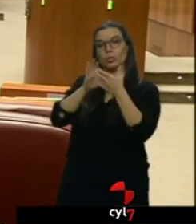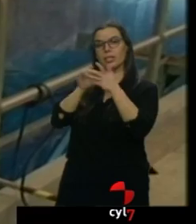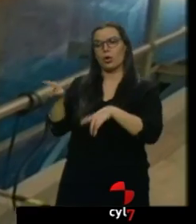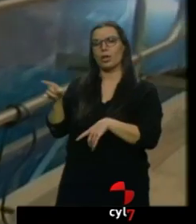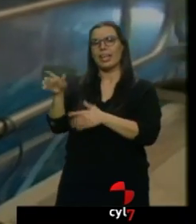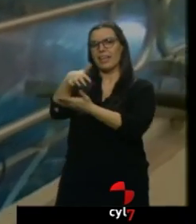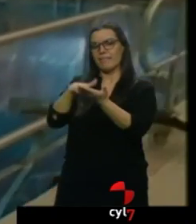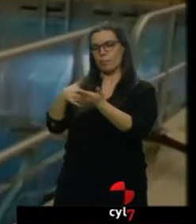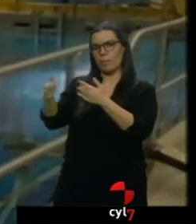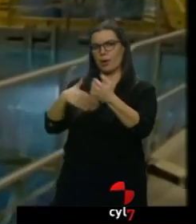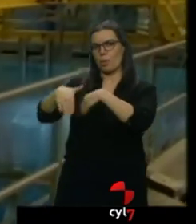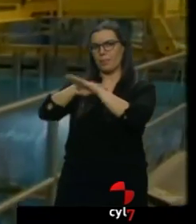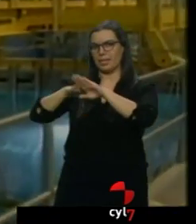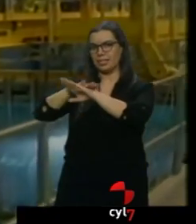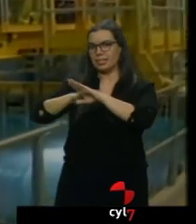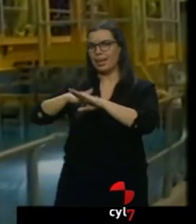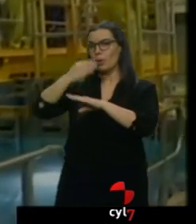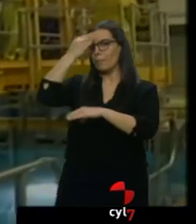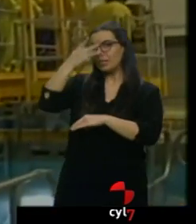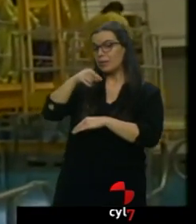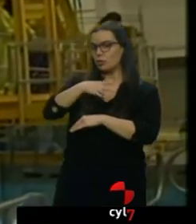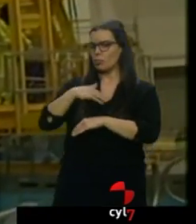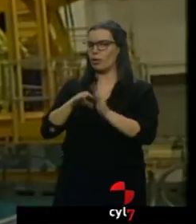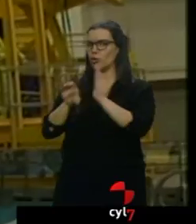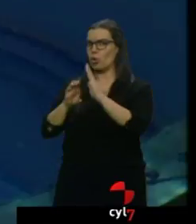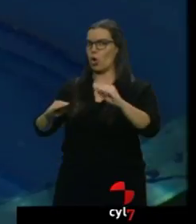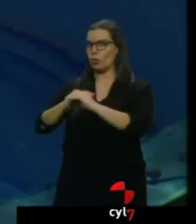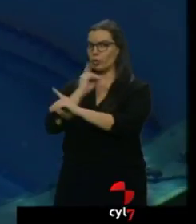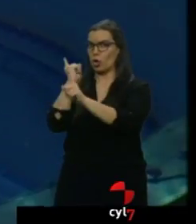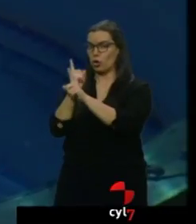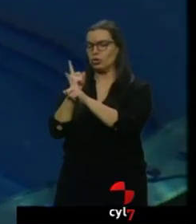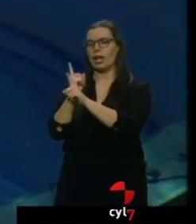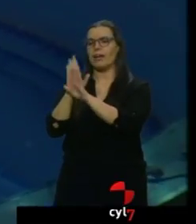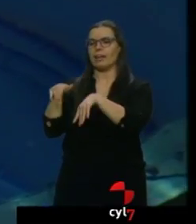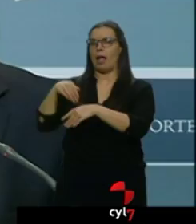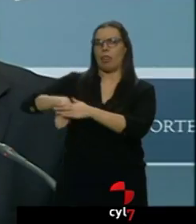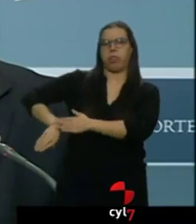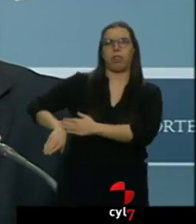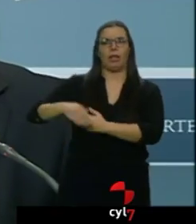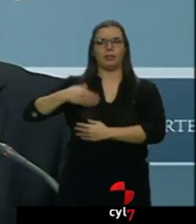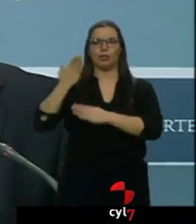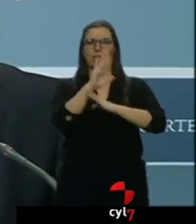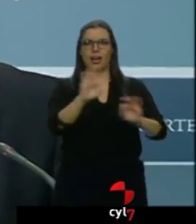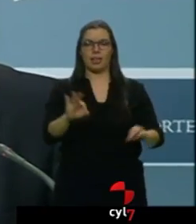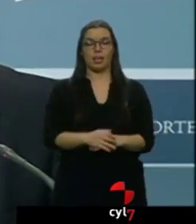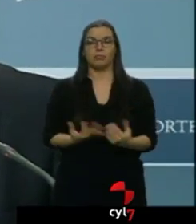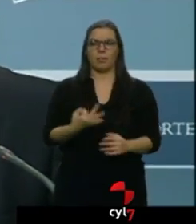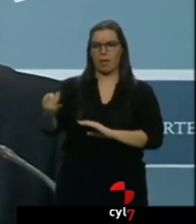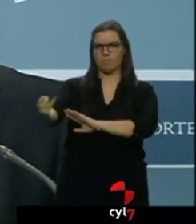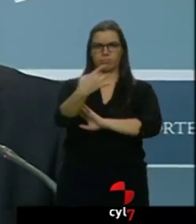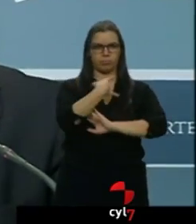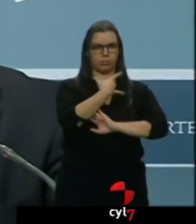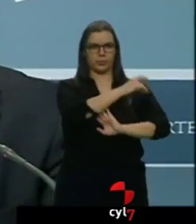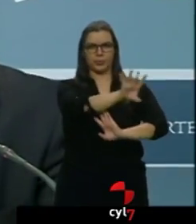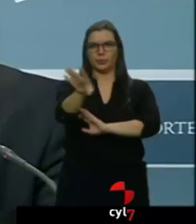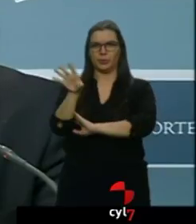grupos un informe del Ministerio que creía que la medida podía ser inconstitucional. La consejera lo niega. Nos tenían que haber remitido el informe